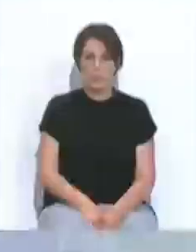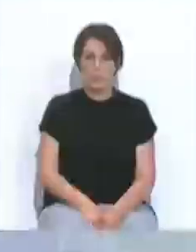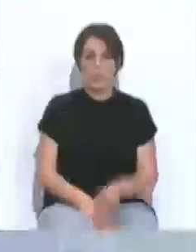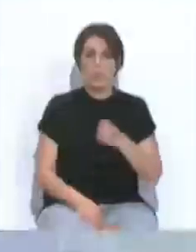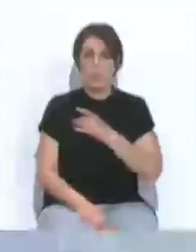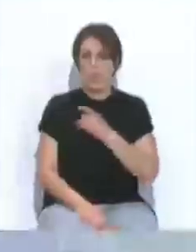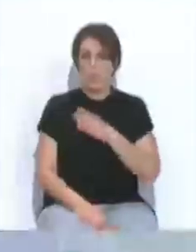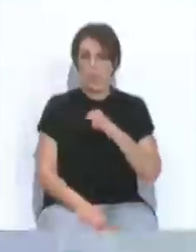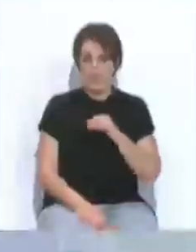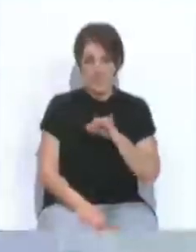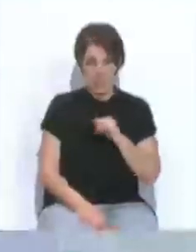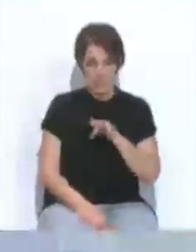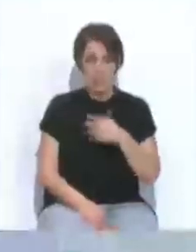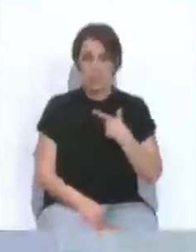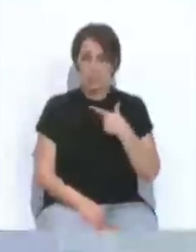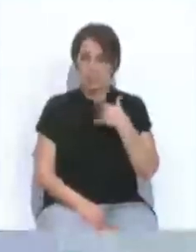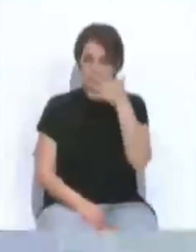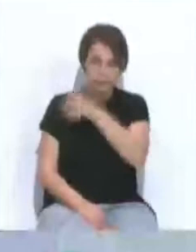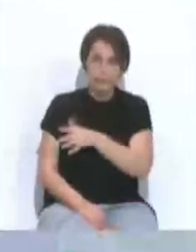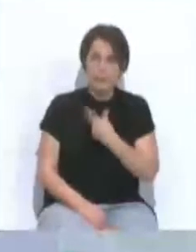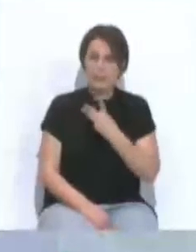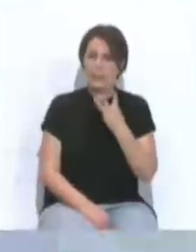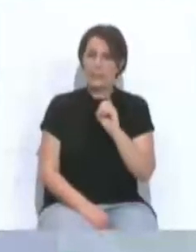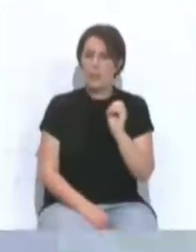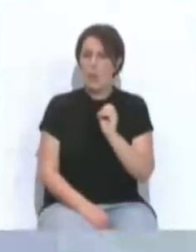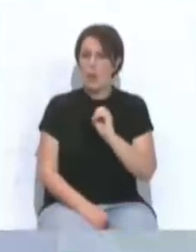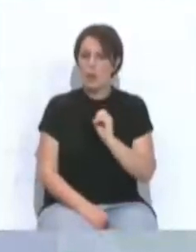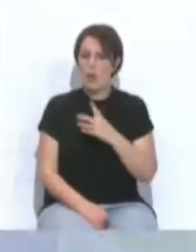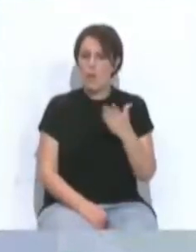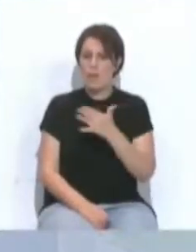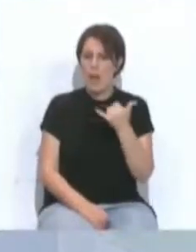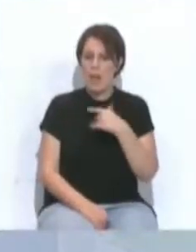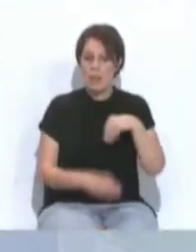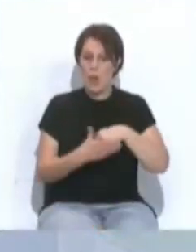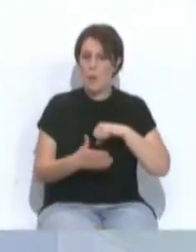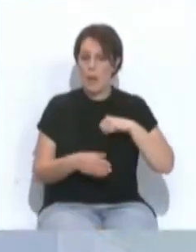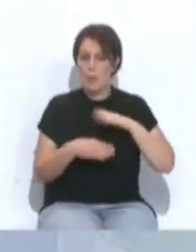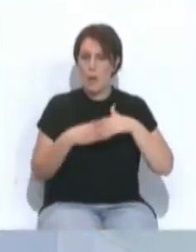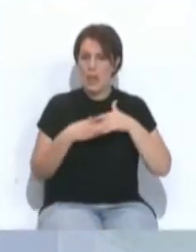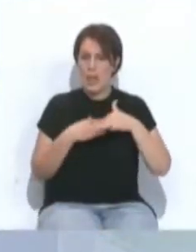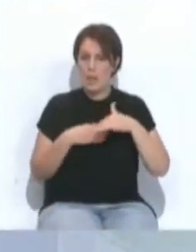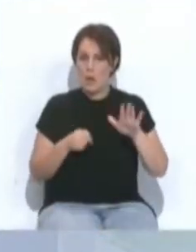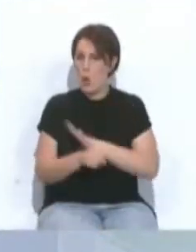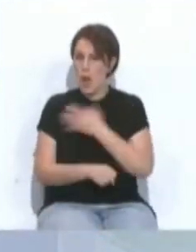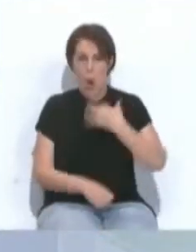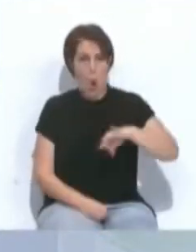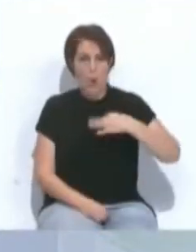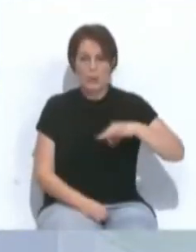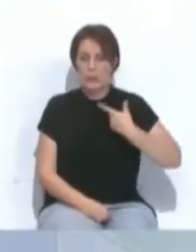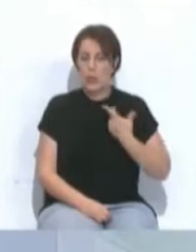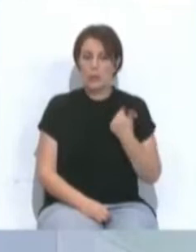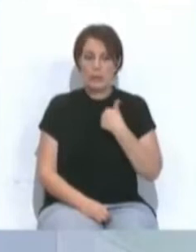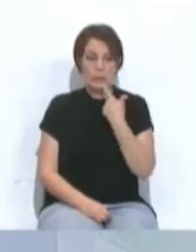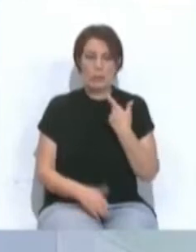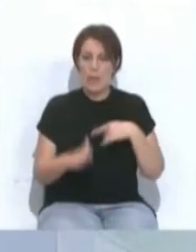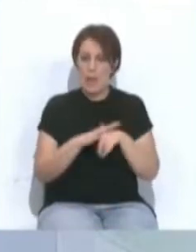El sindicato CSIF ha denunciado que solo se cubre el 30% de las bajas en el hospital Puerta del Mar. Esta organización sindical ha asegurado